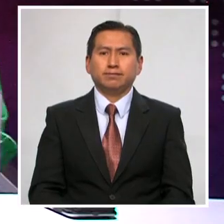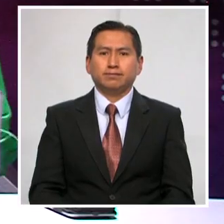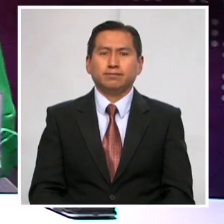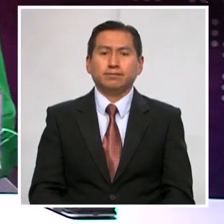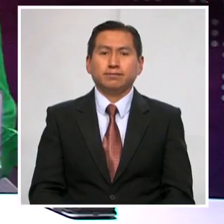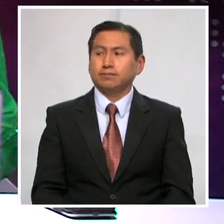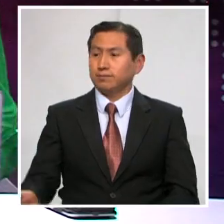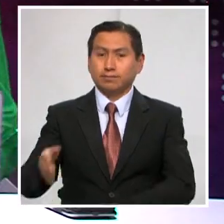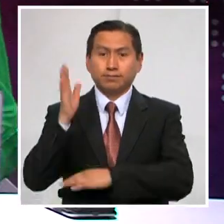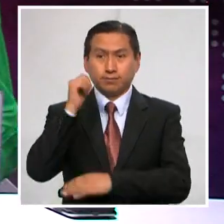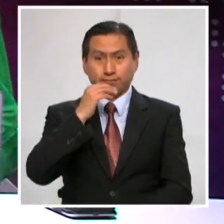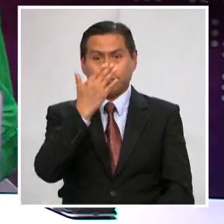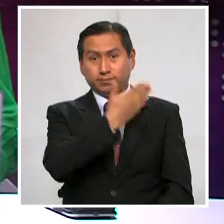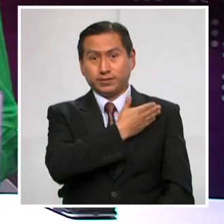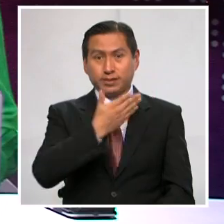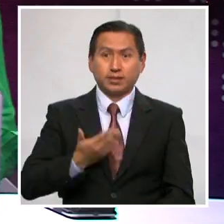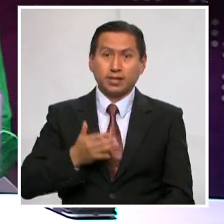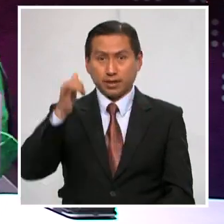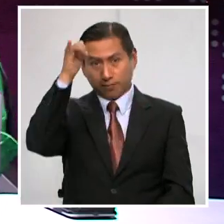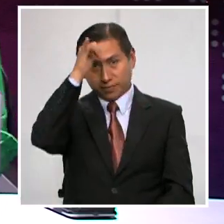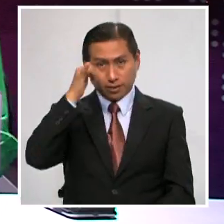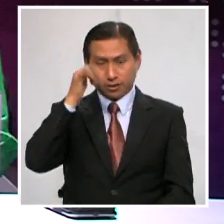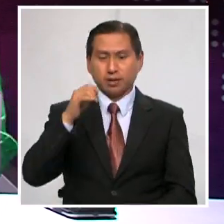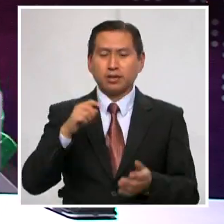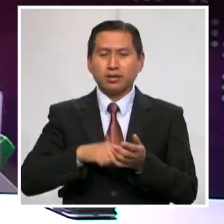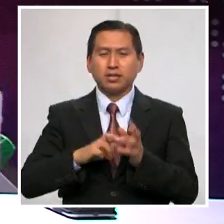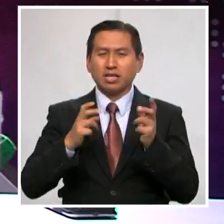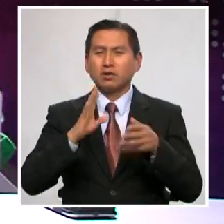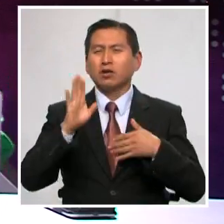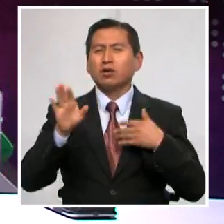Mensaje de la Presidente Janine Áñez con relación a todo lo que se ha... Gracias a todos.